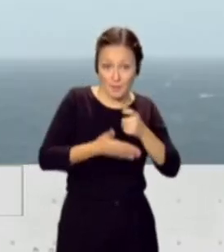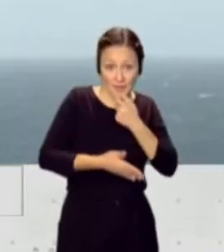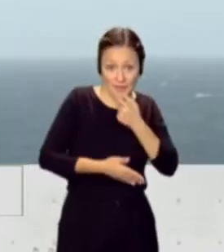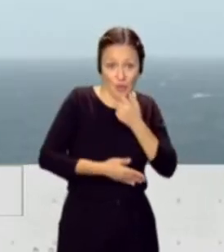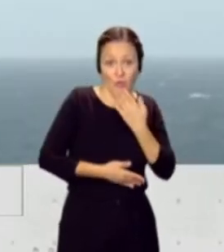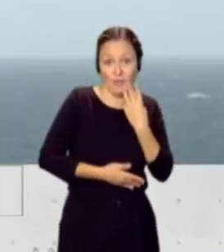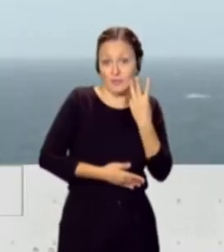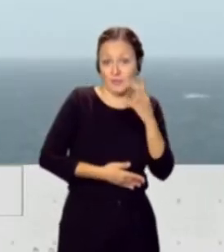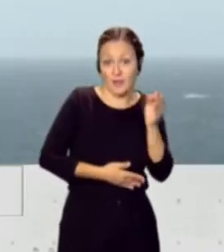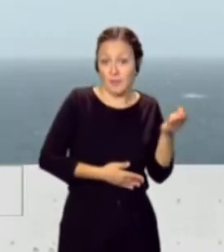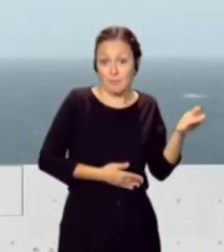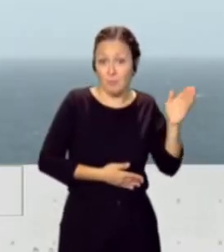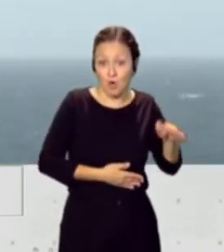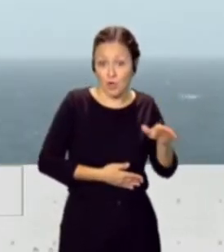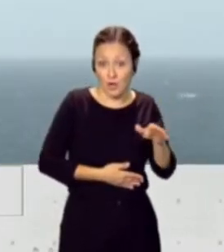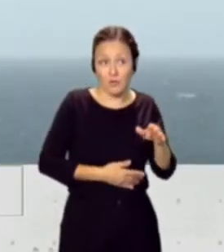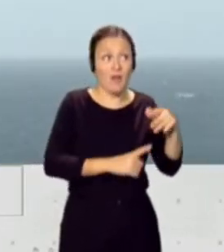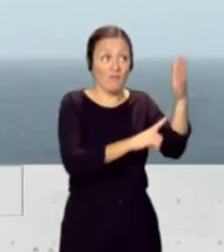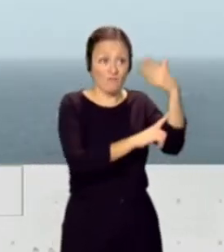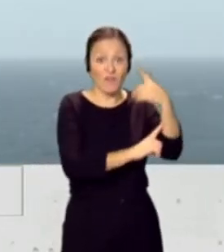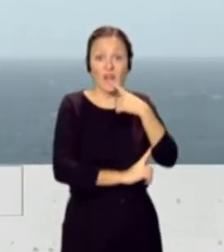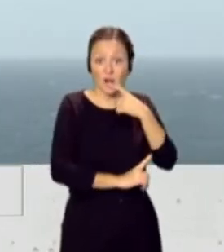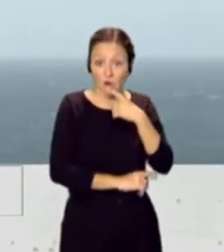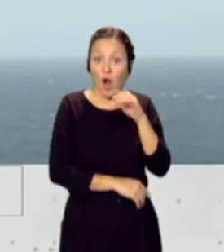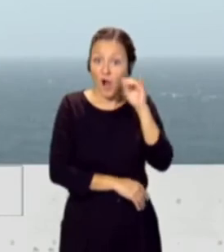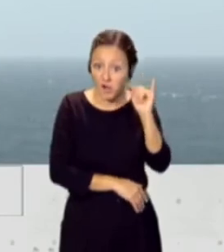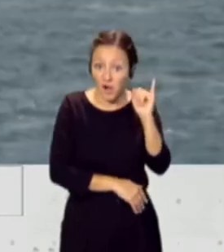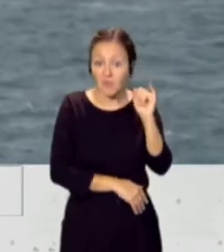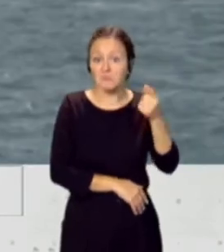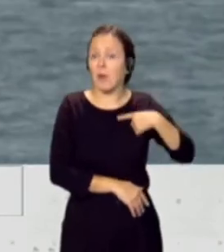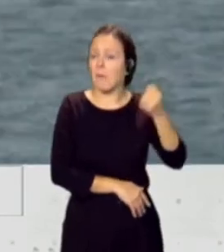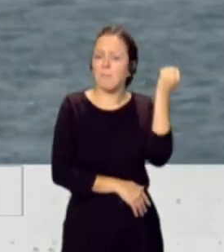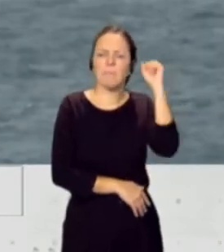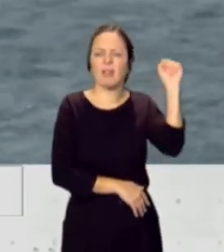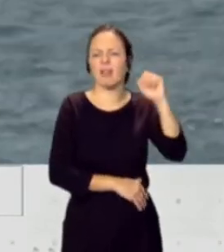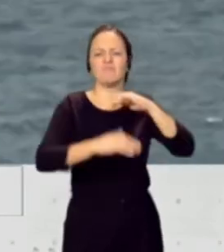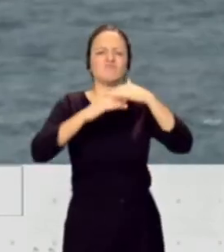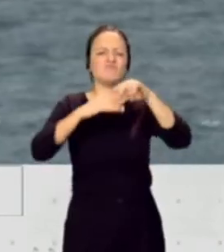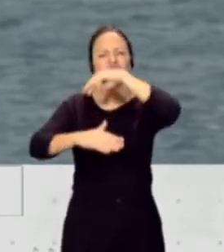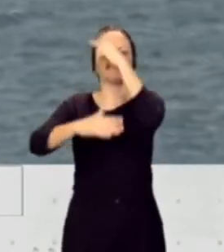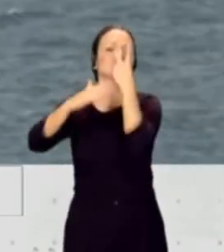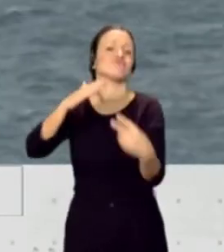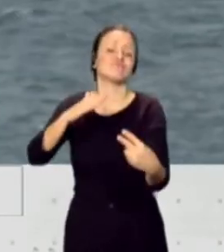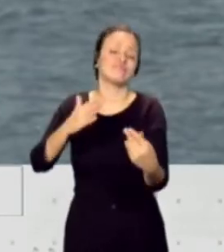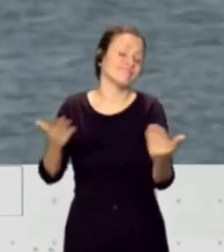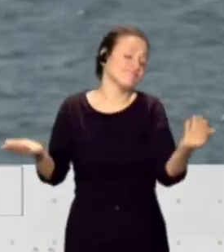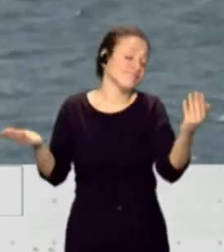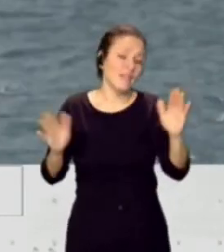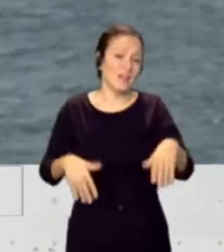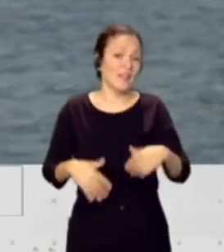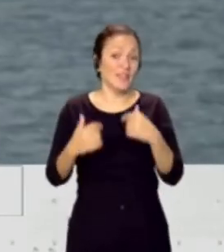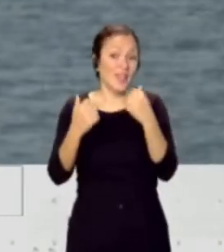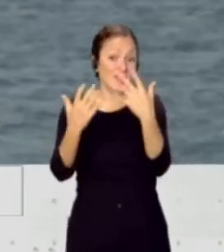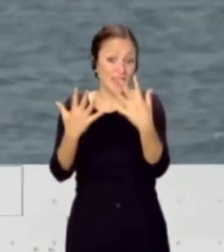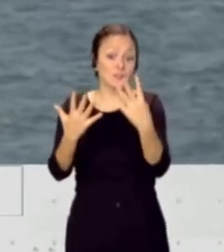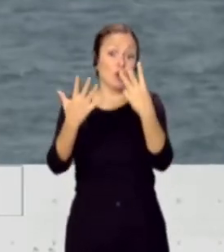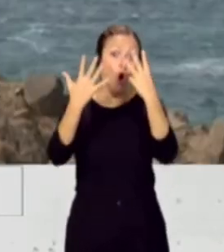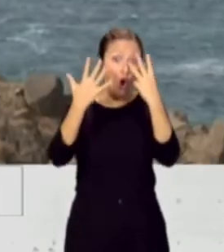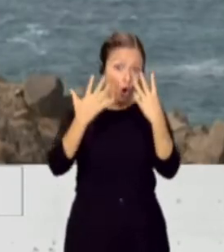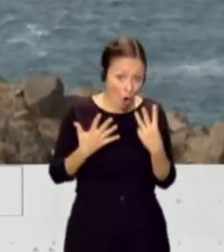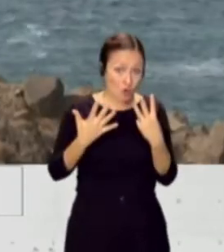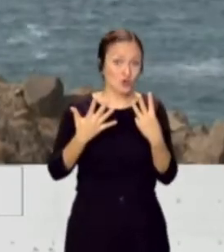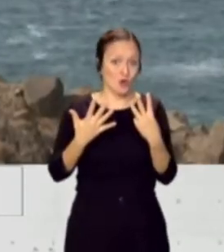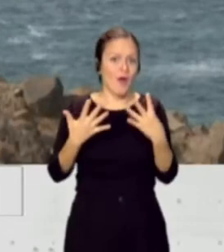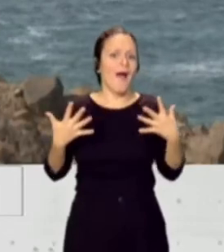30 años, había bandera roja, no se hizo caso a la bandera roja, de cada 10 accidentes, 8 se producen cuando hay mal estado